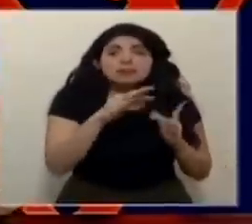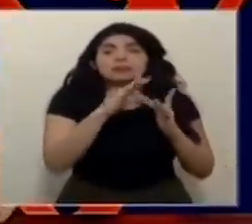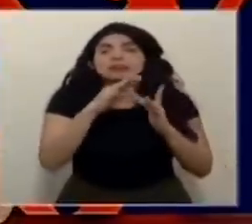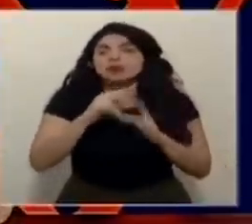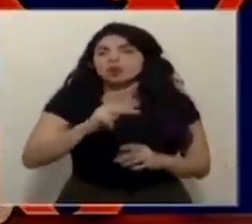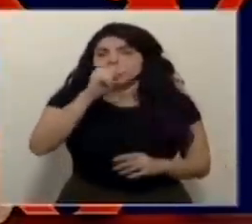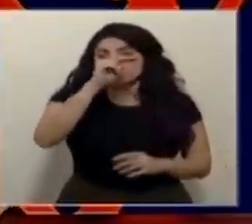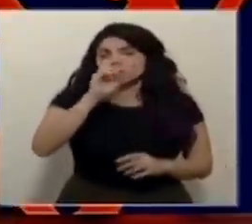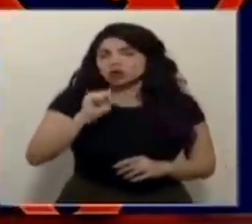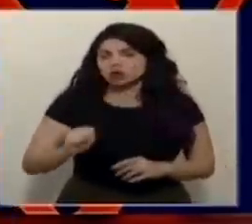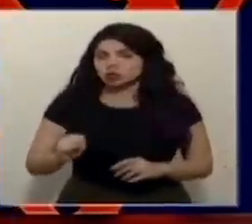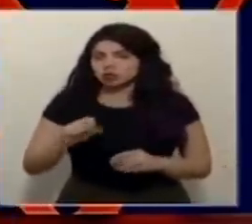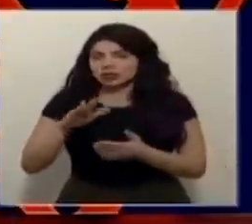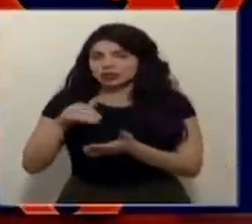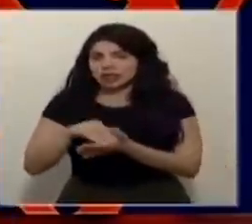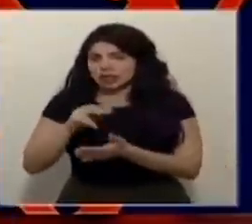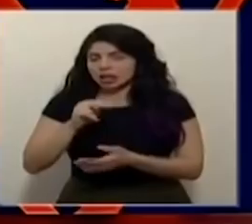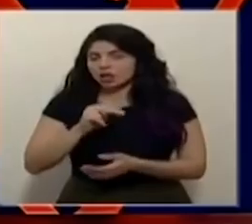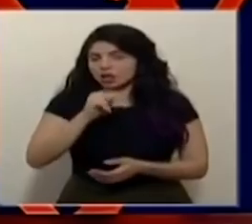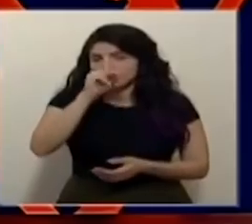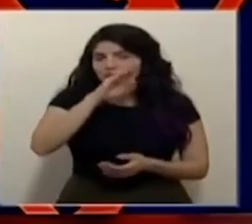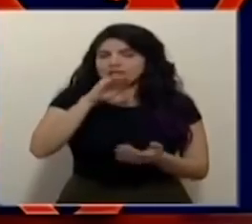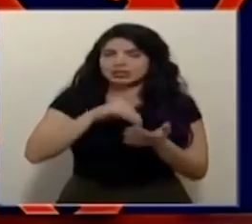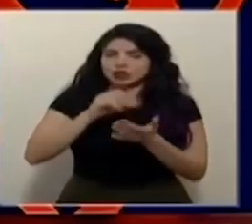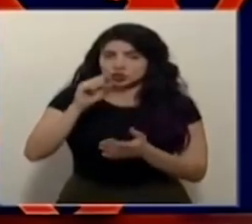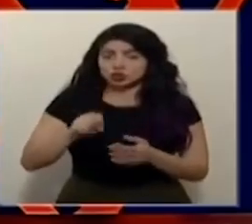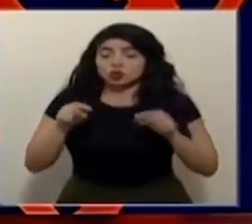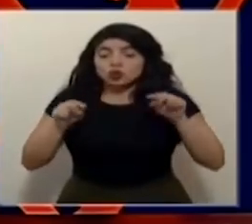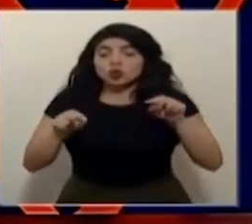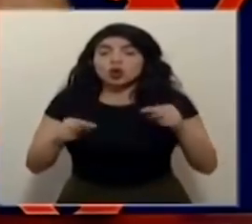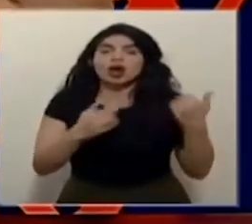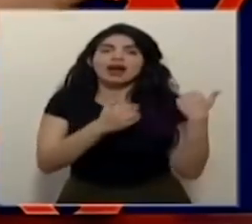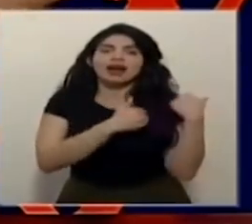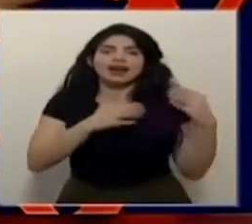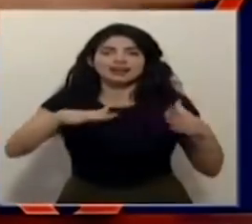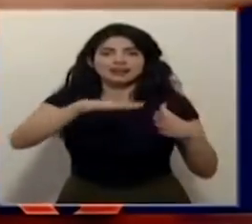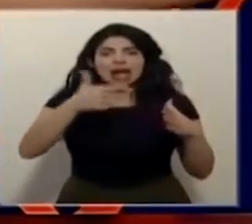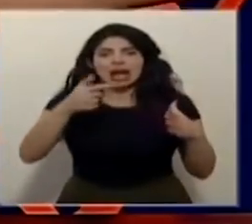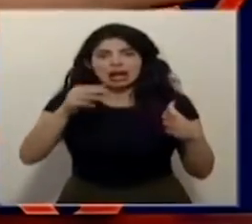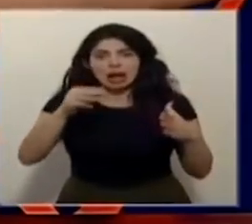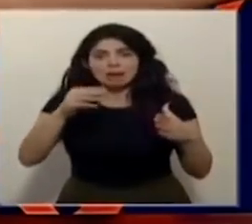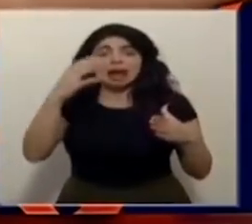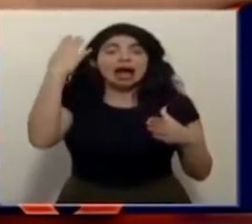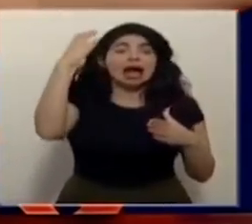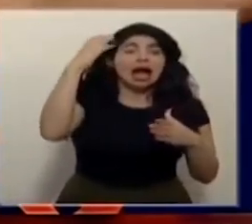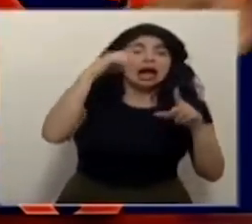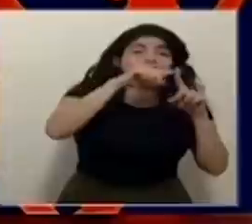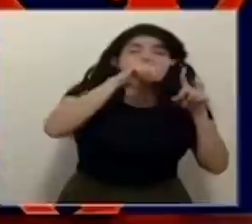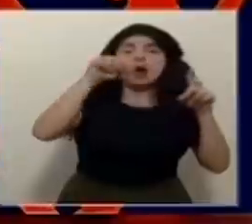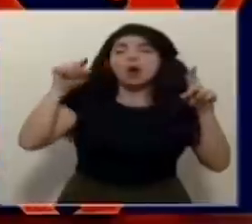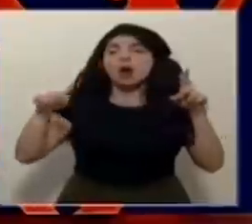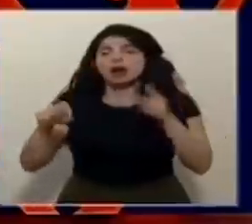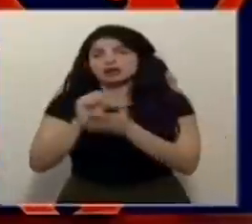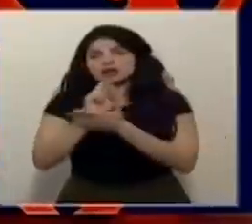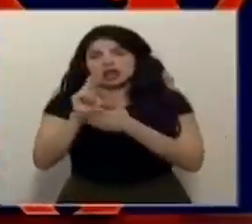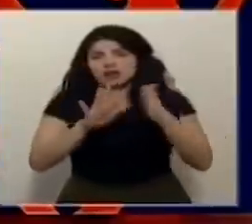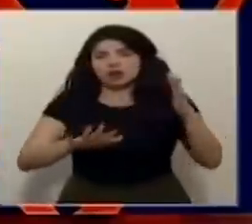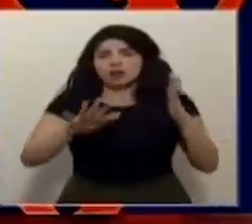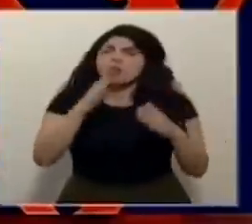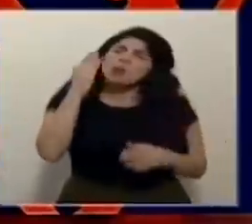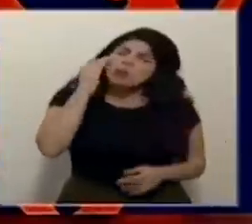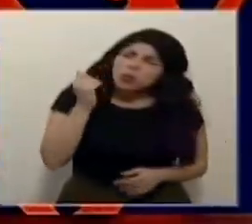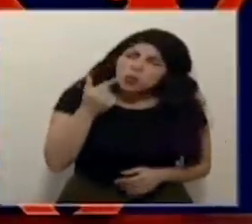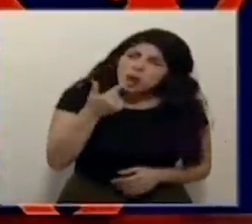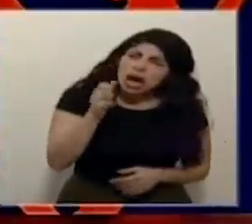Norte y la Central Sur que son las áreas que cubren el Gran Área Metropolitana que va desde Cartago hasta San Ramón. ¿Por qué el Gran Área